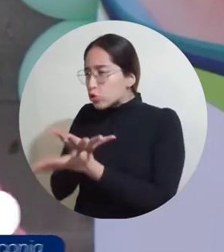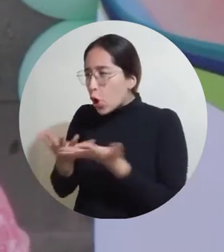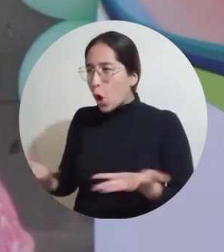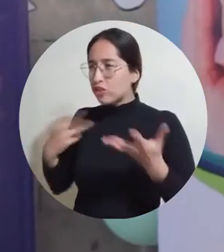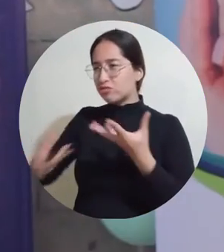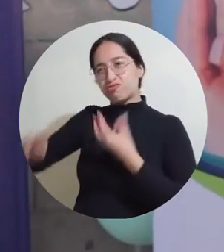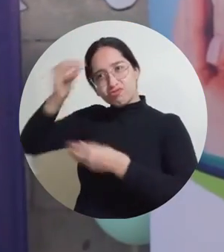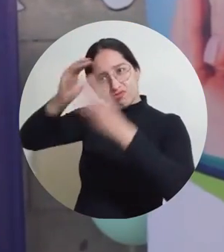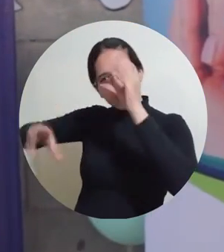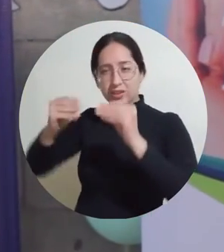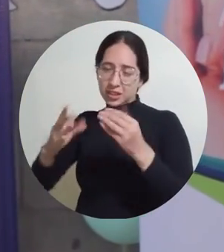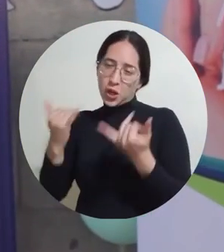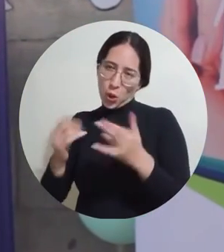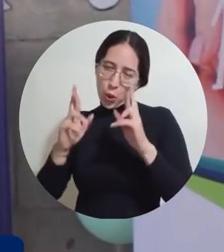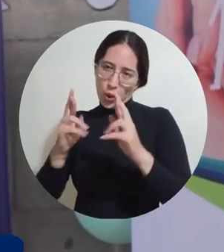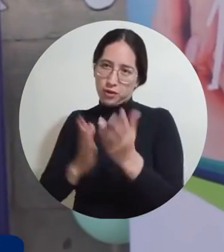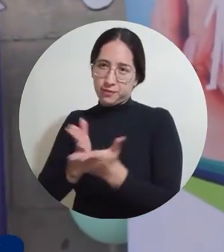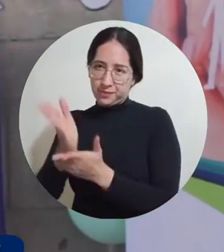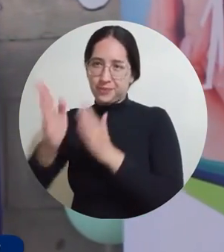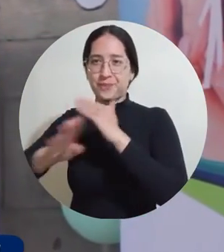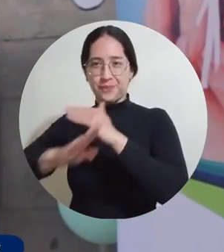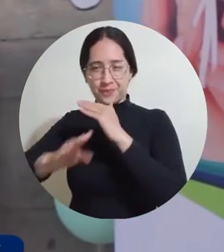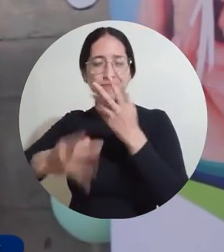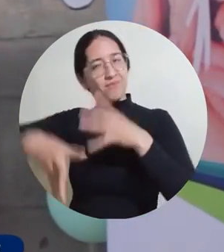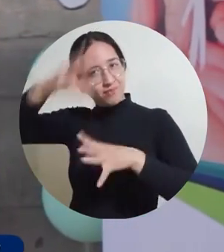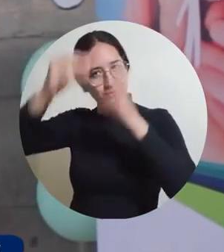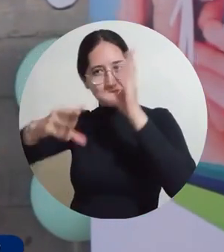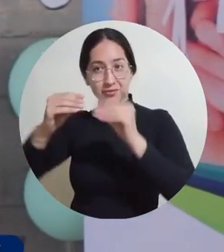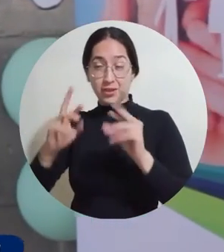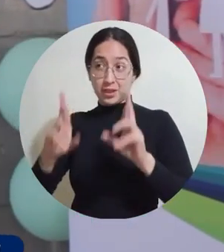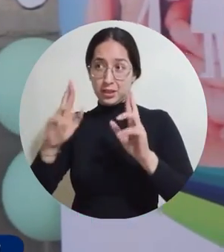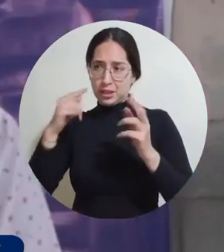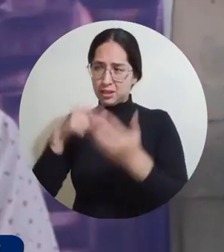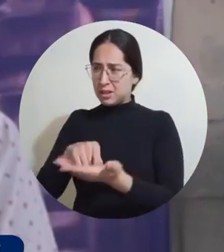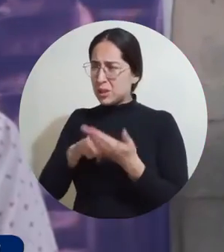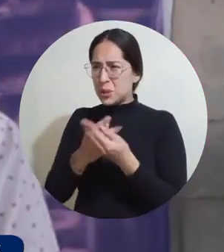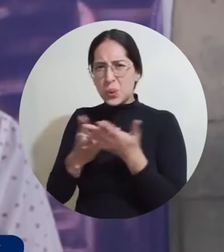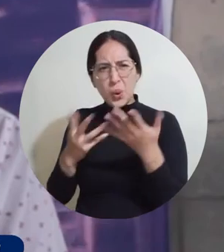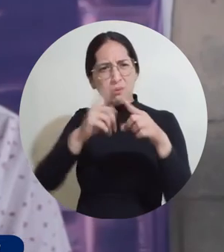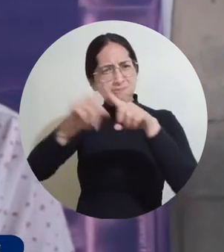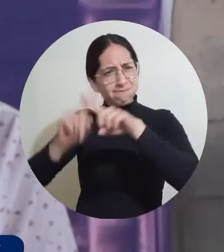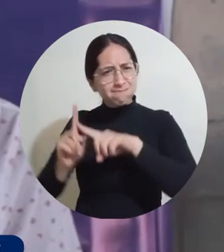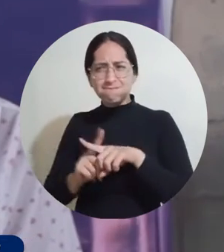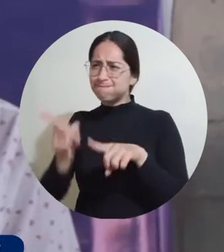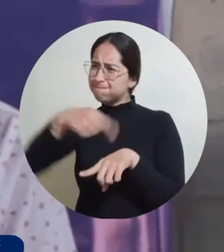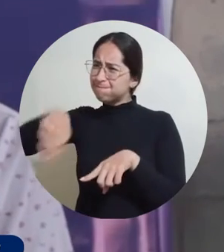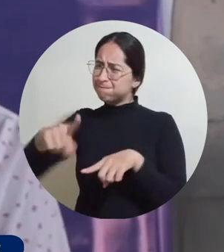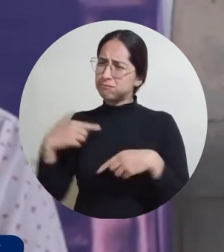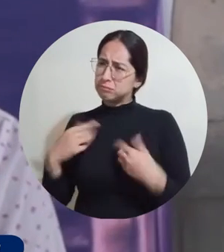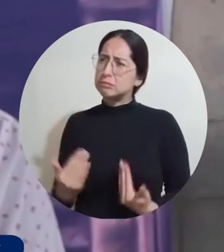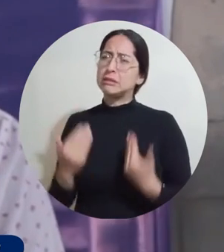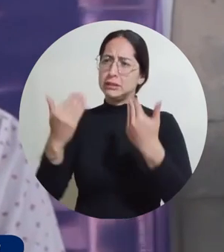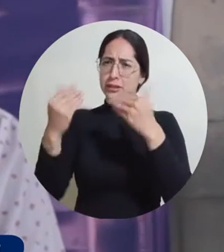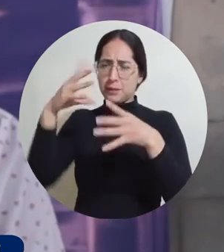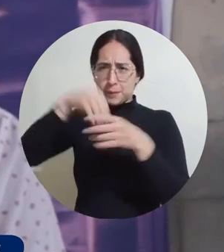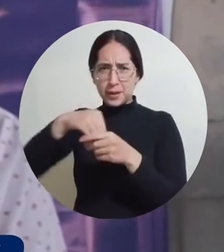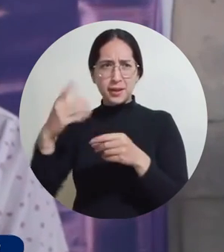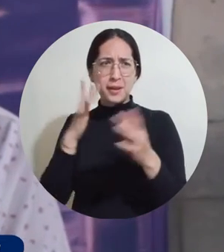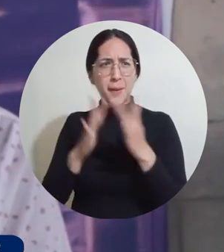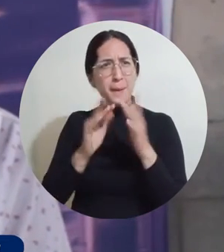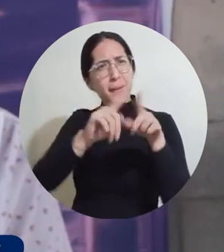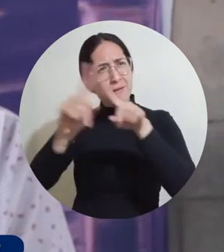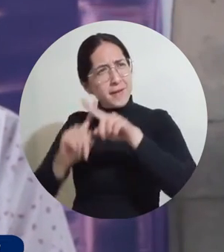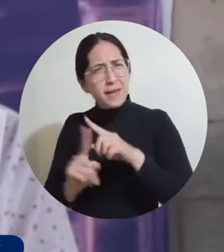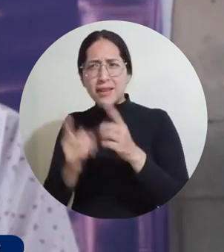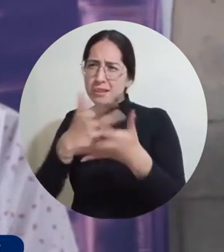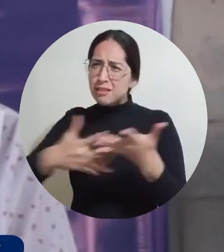aprendiendo. Bueno, muy bonito para que hemos recibido muy buenas atenciones. Entonces nos sentimos agradecidos por medio de eso, por medio de las